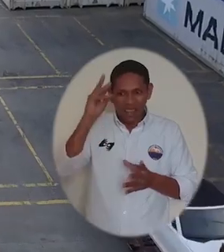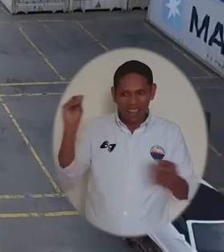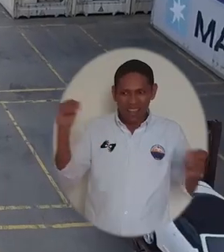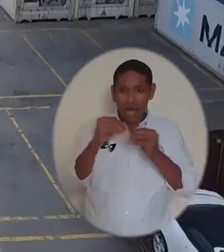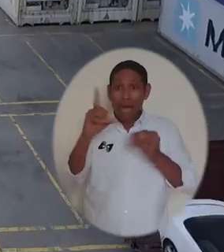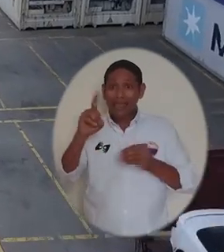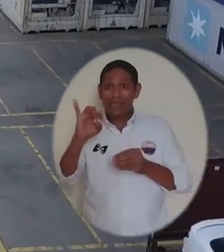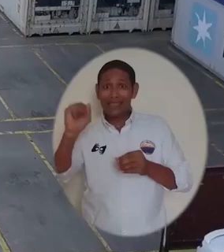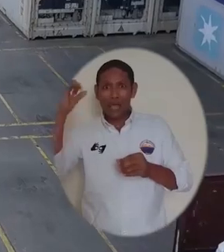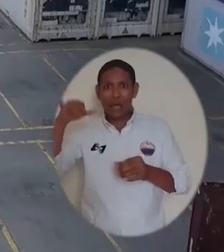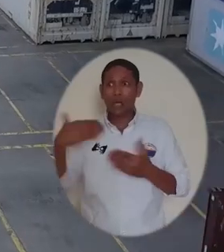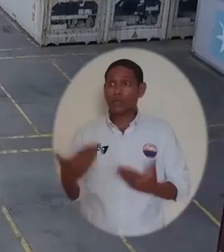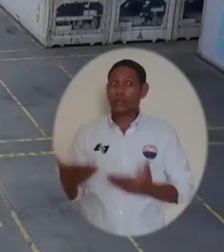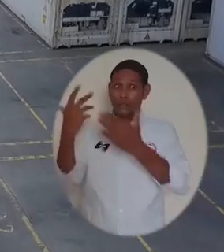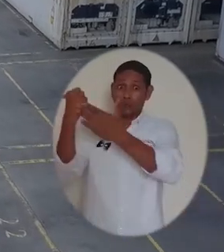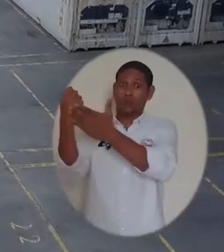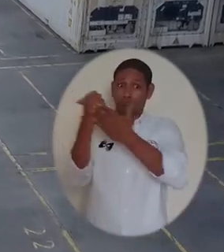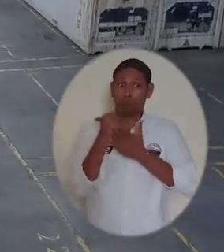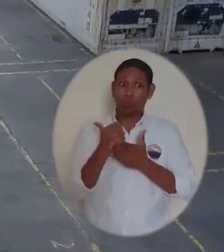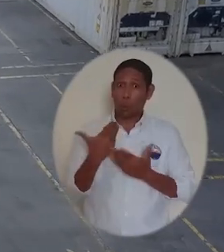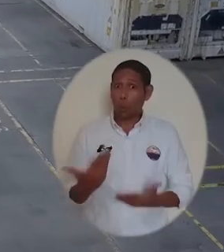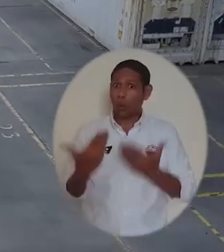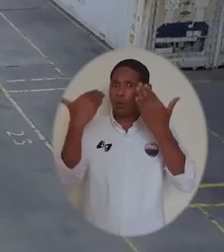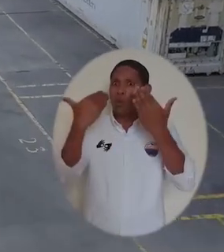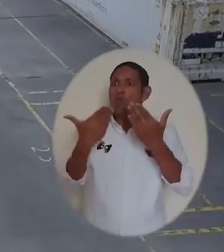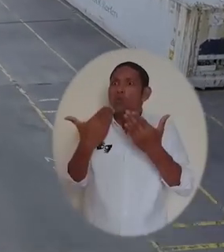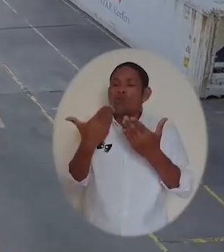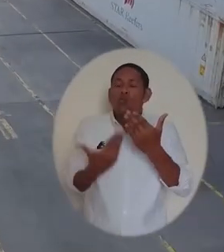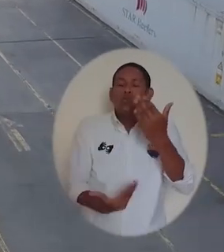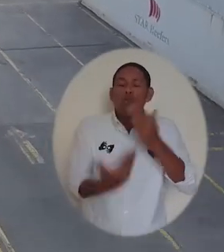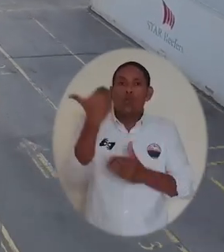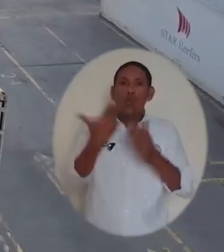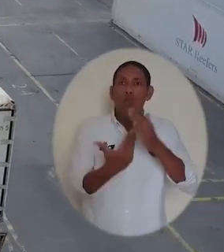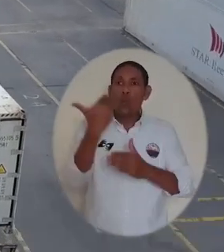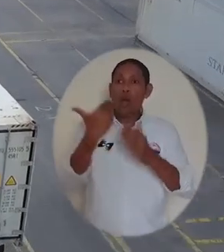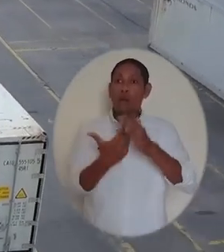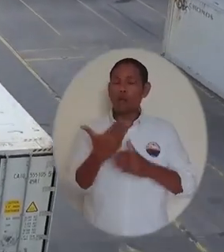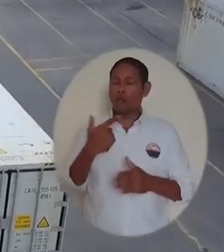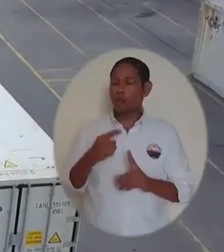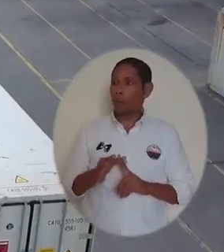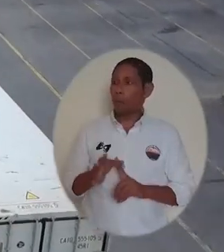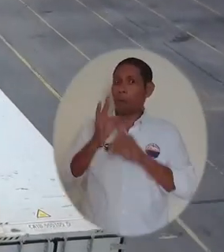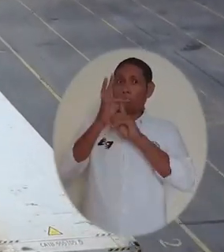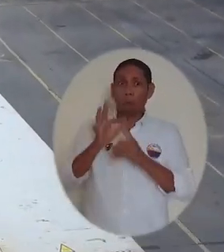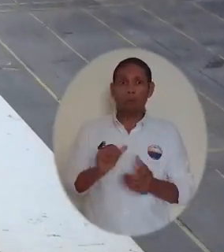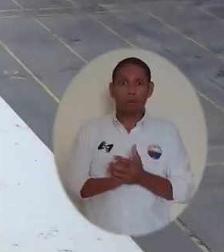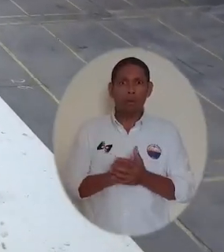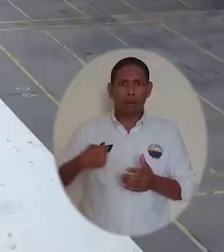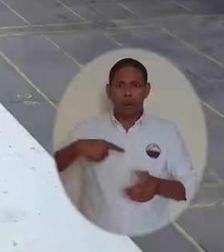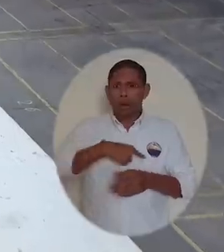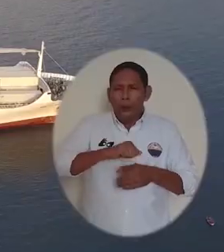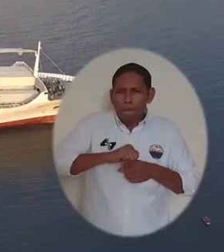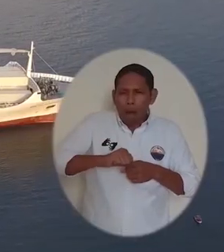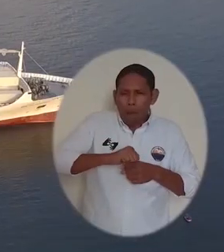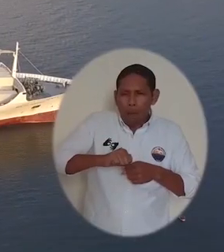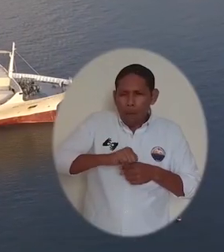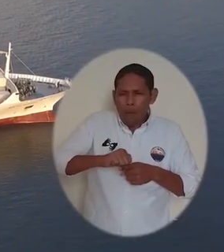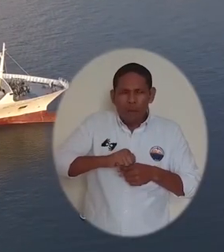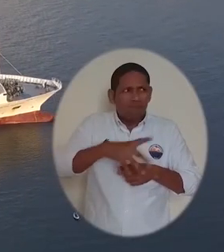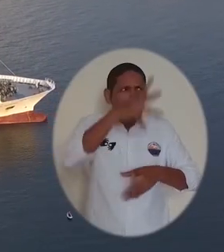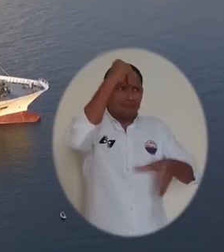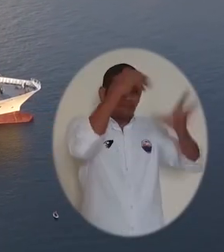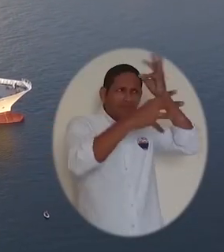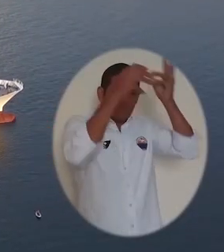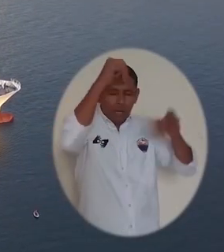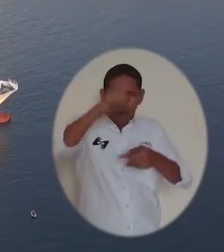NAF en convenio con la DIAN nos va traer muchos beneficios puesto que es una experiencia única que se nos está brindando donde vamos a poder